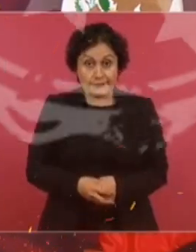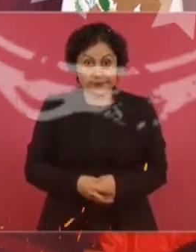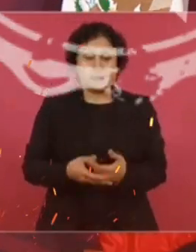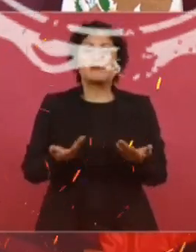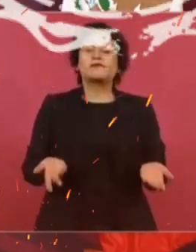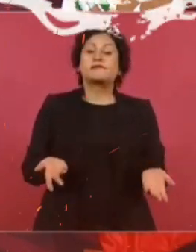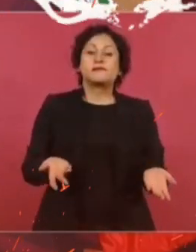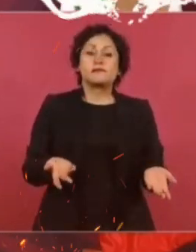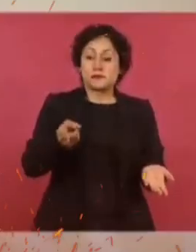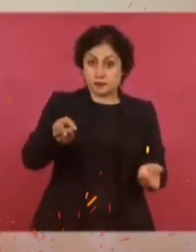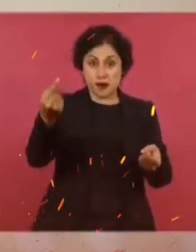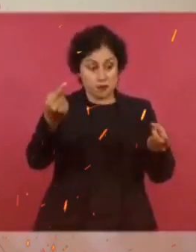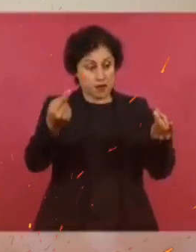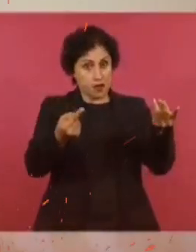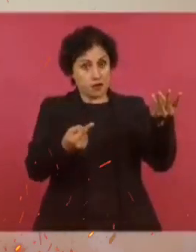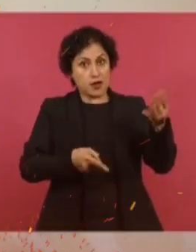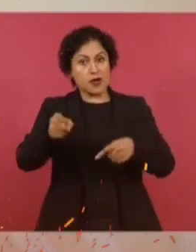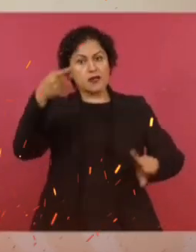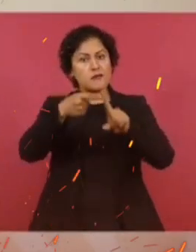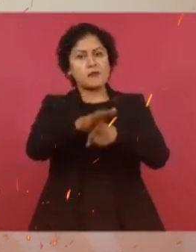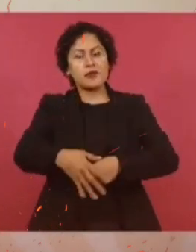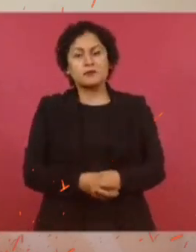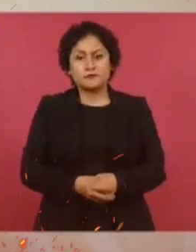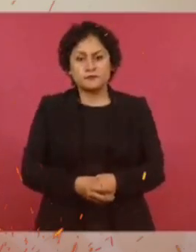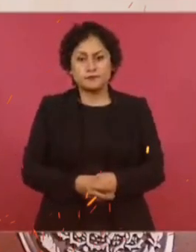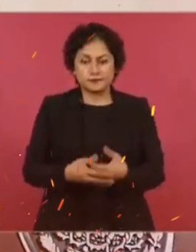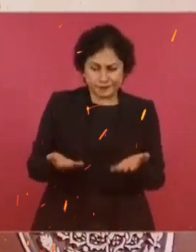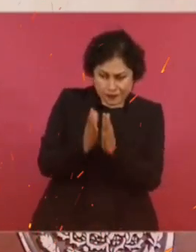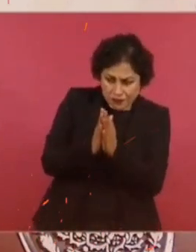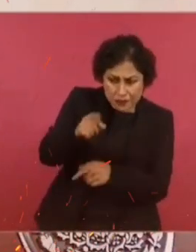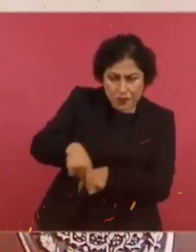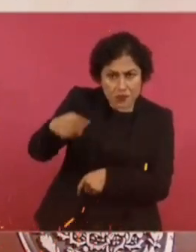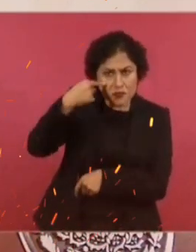¿A dónde va así el Poder Judicial? ¿Qué no se dan cuenta?